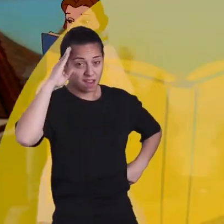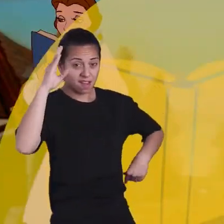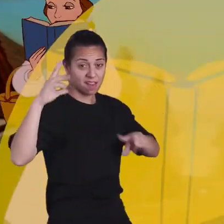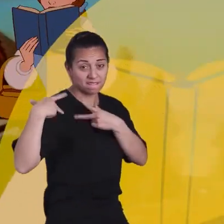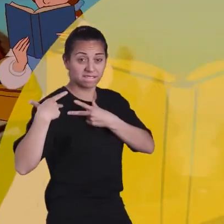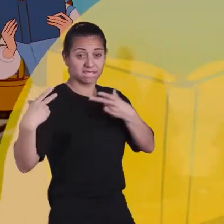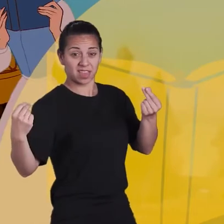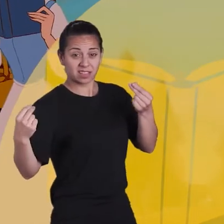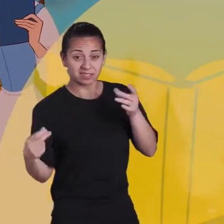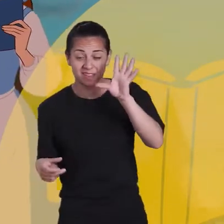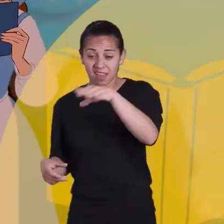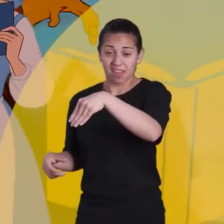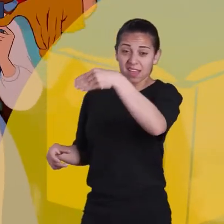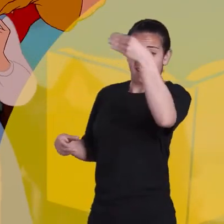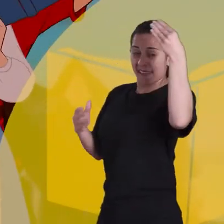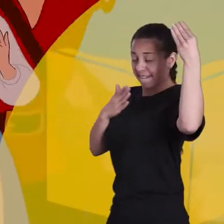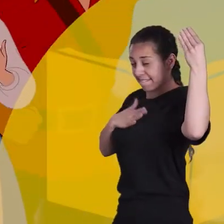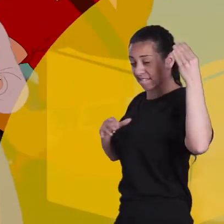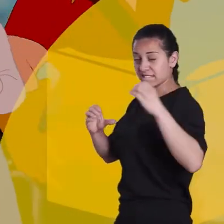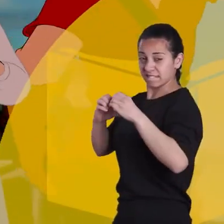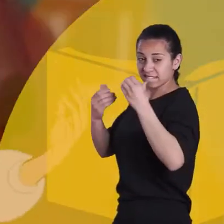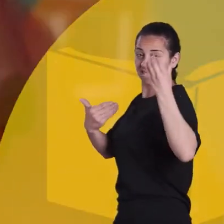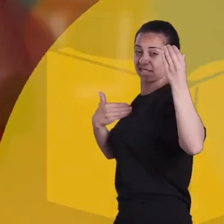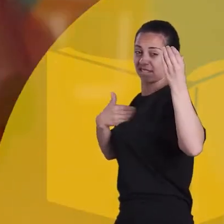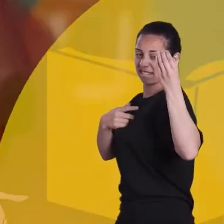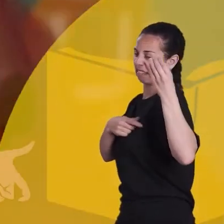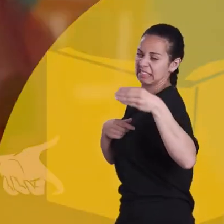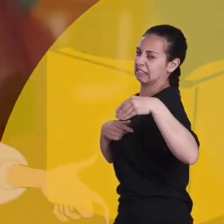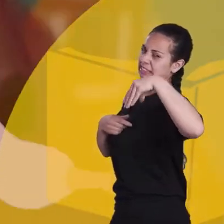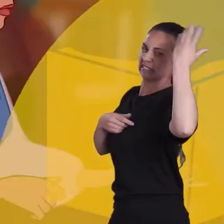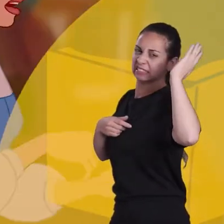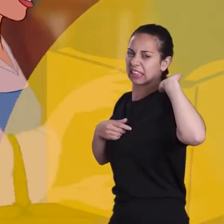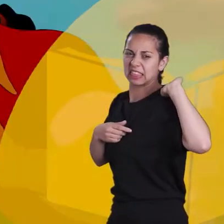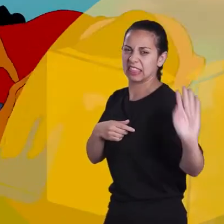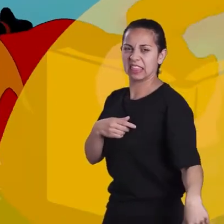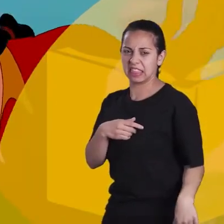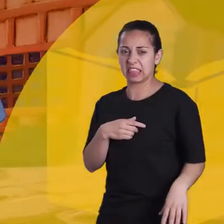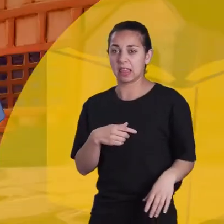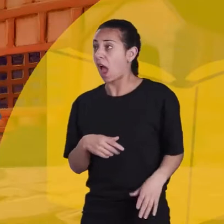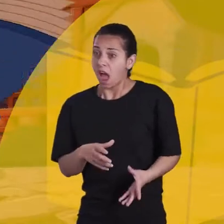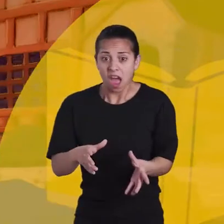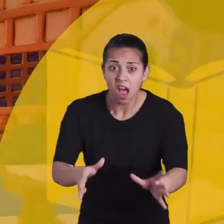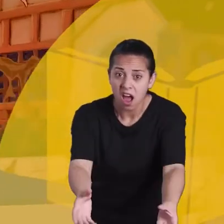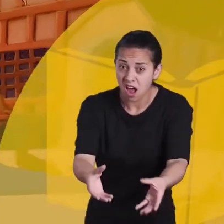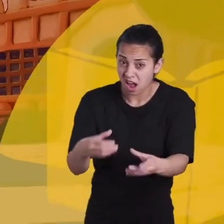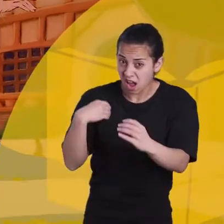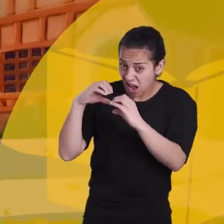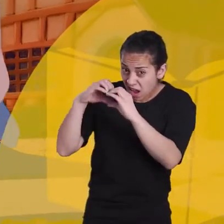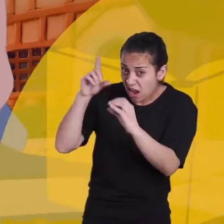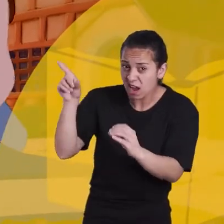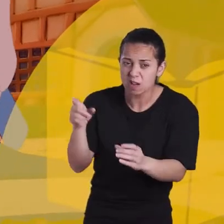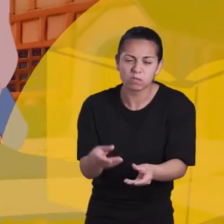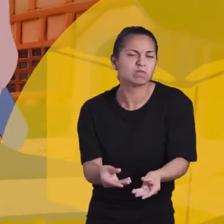Hola, Bella. Gastón es un joven engreído que pretende que Bella lo mire con ojos especiales. ¡Qué aburrido! Pero Bella jamás se